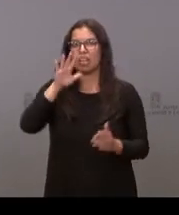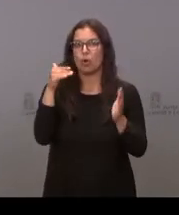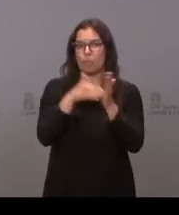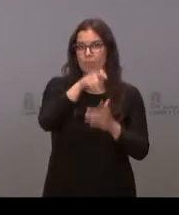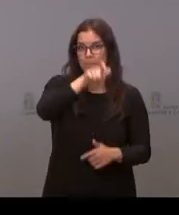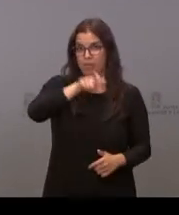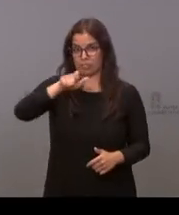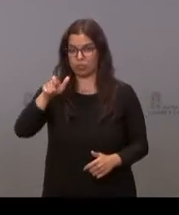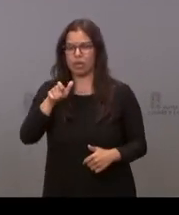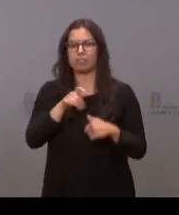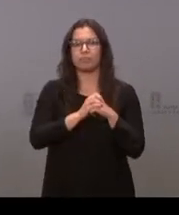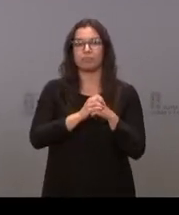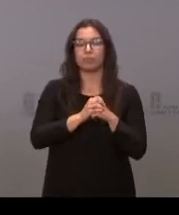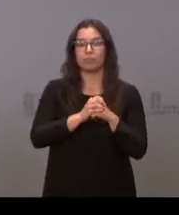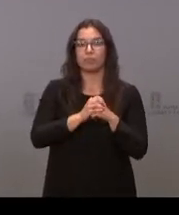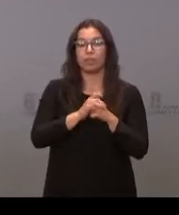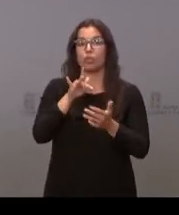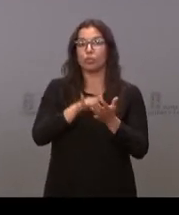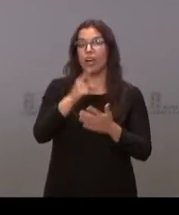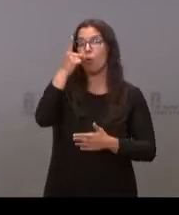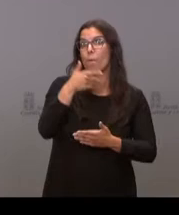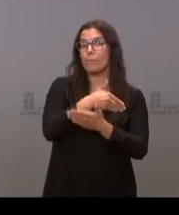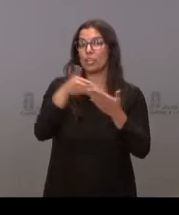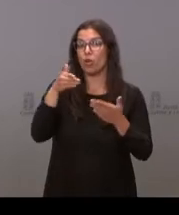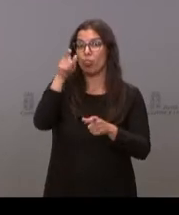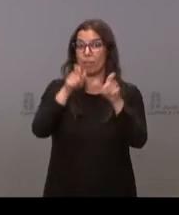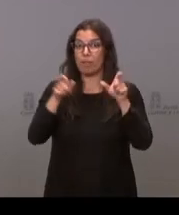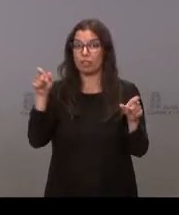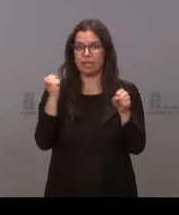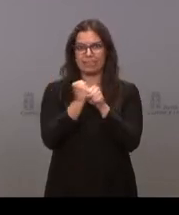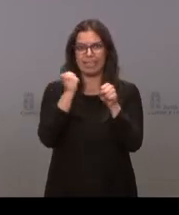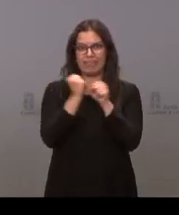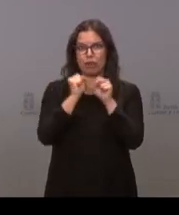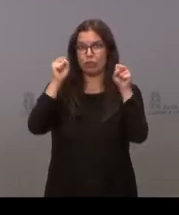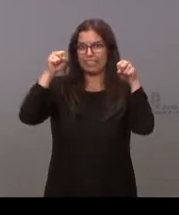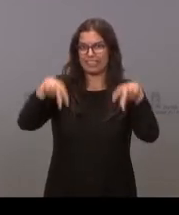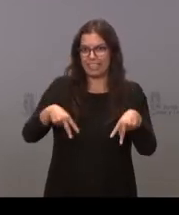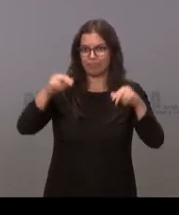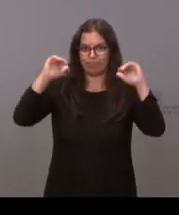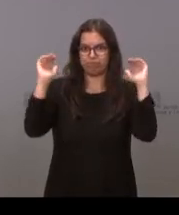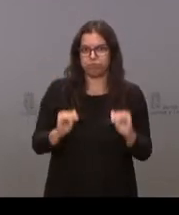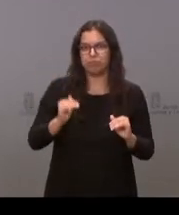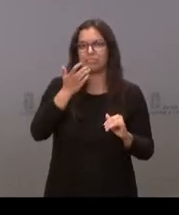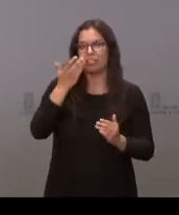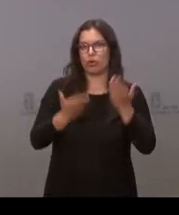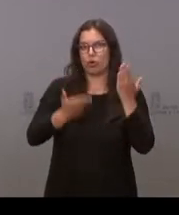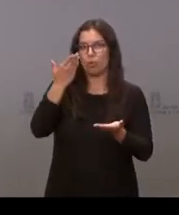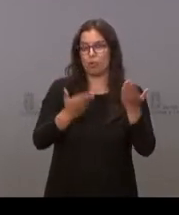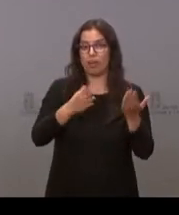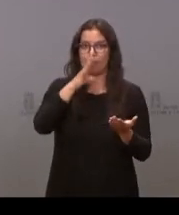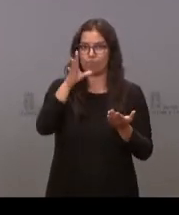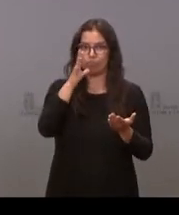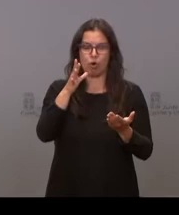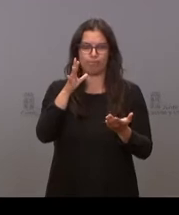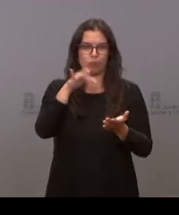había un millón de ocupados menos como consecuencia de las medidas que tuvimos que tomar para hacer frente al COVID-19, esa primera